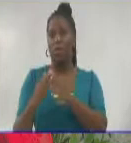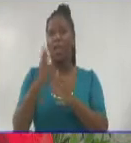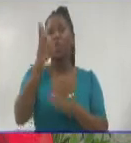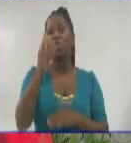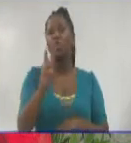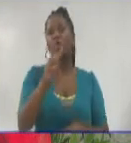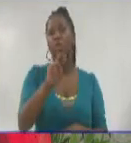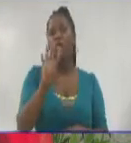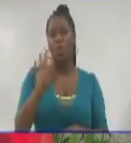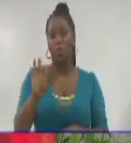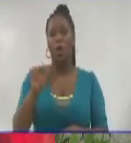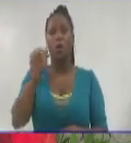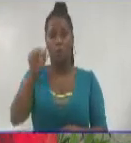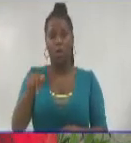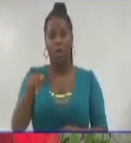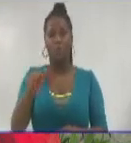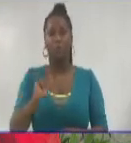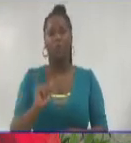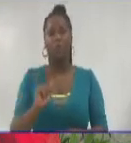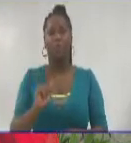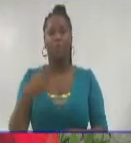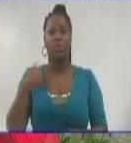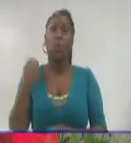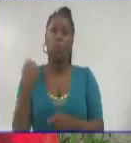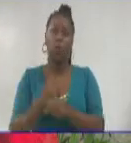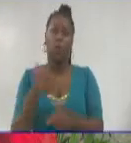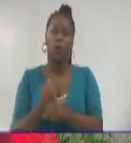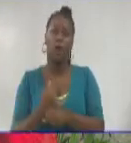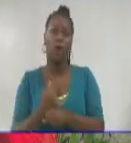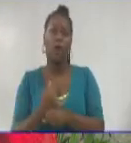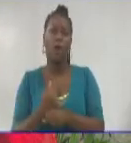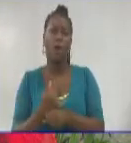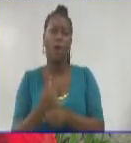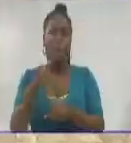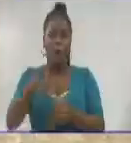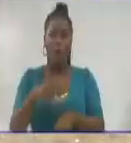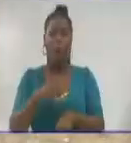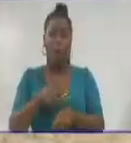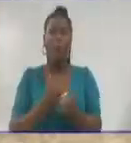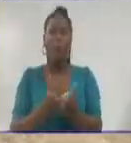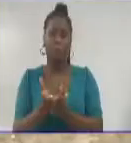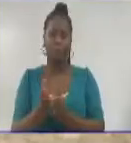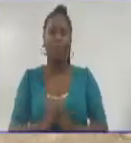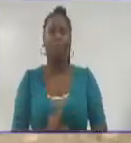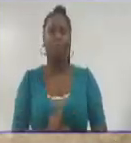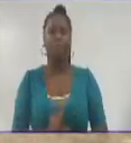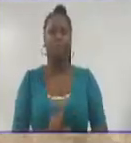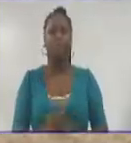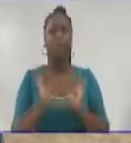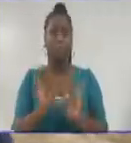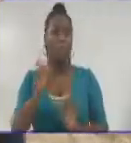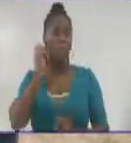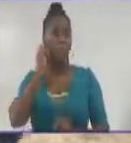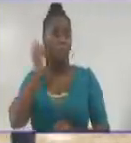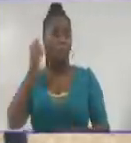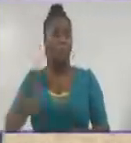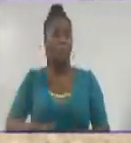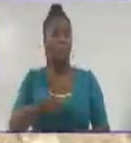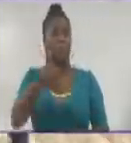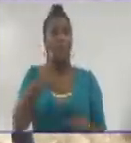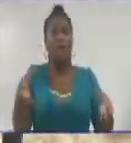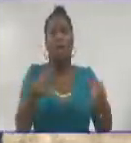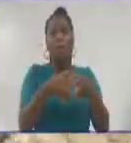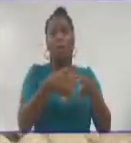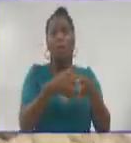de Los Cocos, labor que estoy desempeñando en estos momentos. En la actualidad Arletis es la presidenta de la Comisión